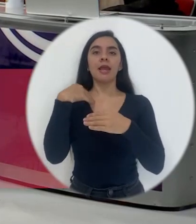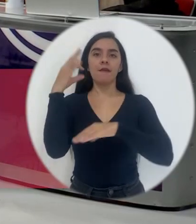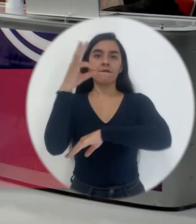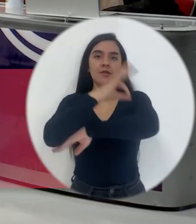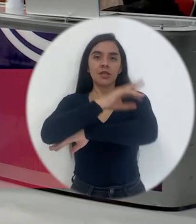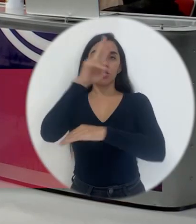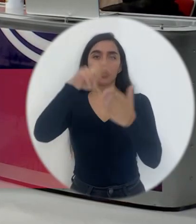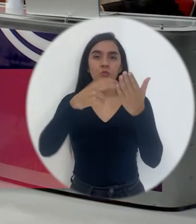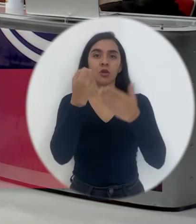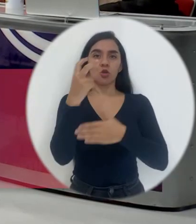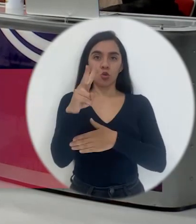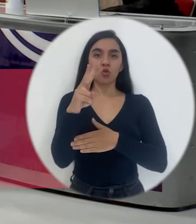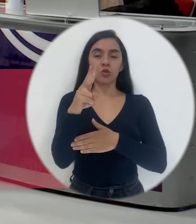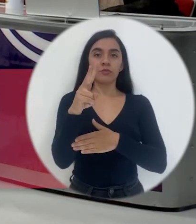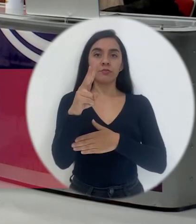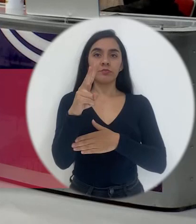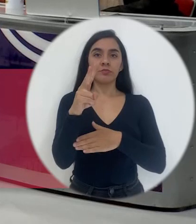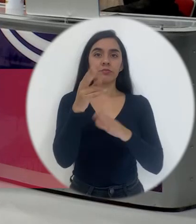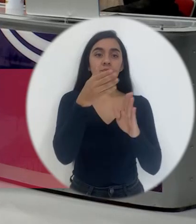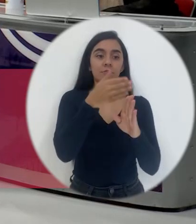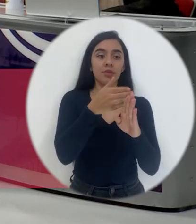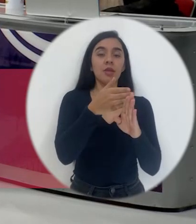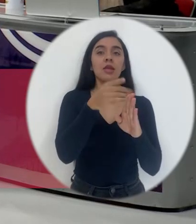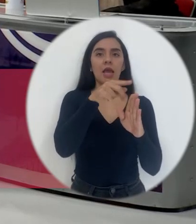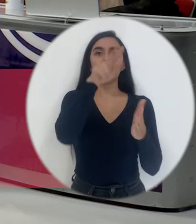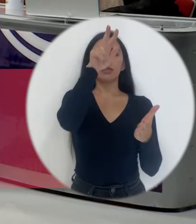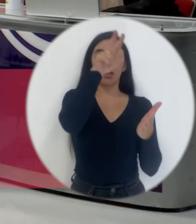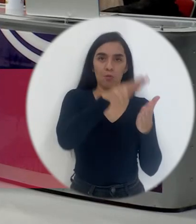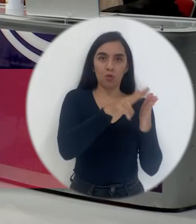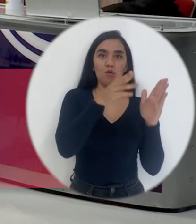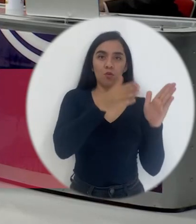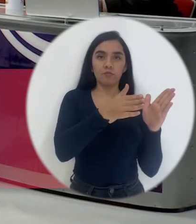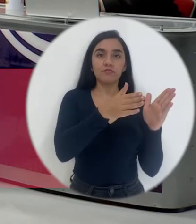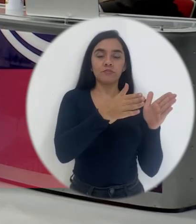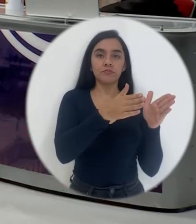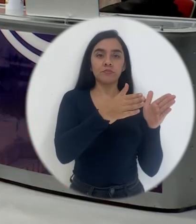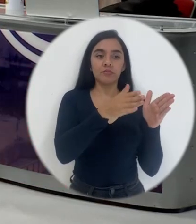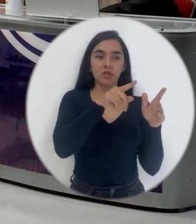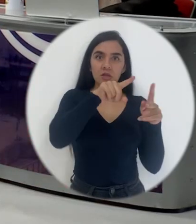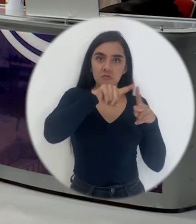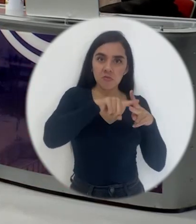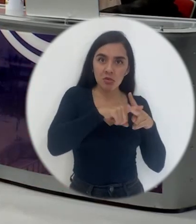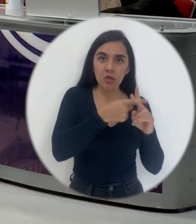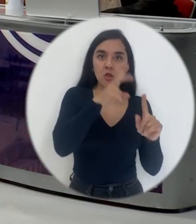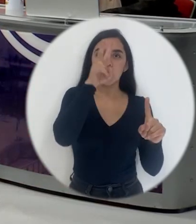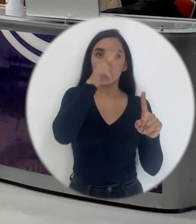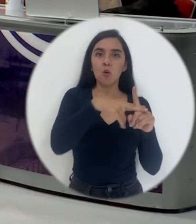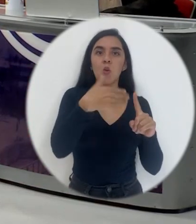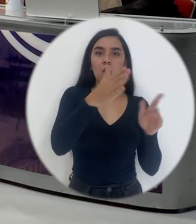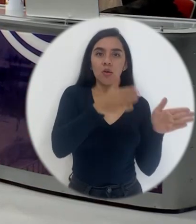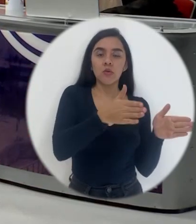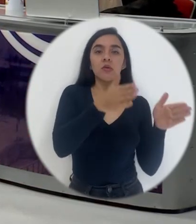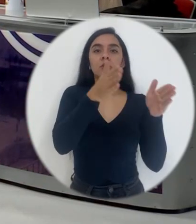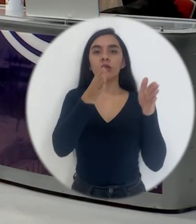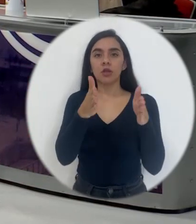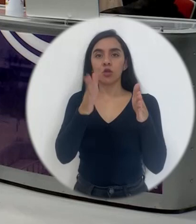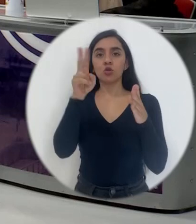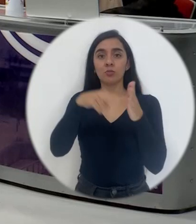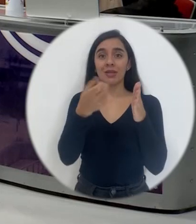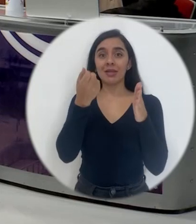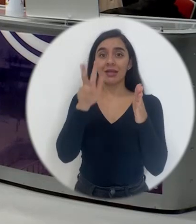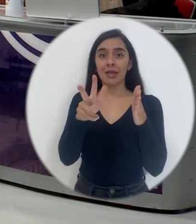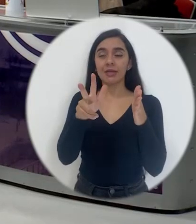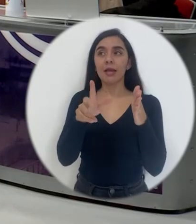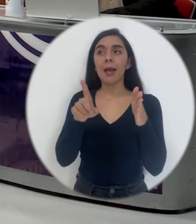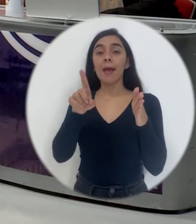bueno, tiene fecha 2012, fue aprobado en el 2012, se inició su implementación en el